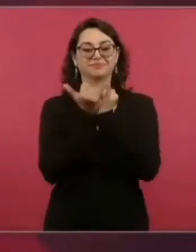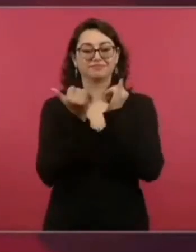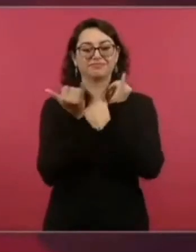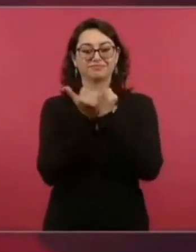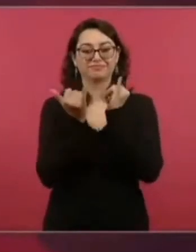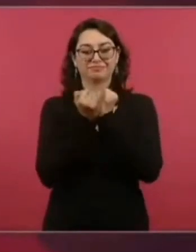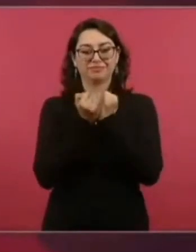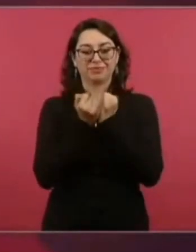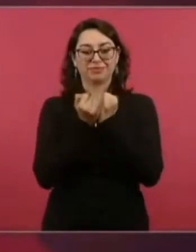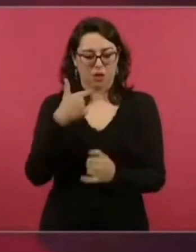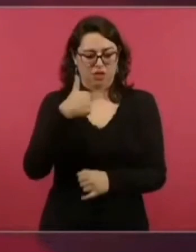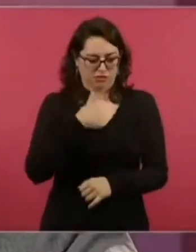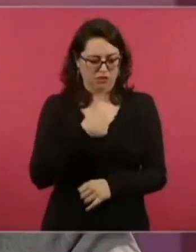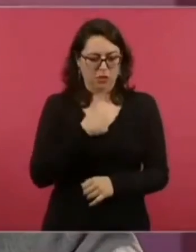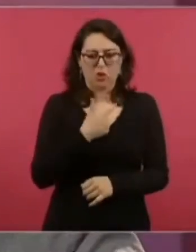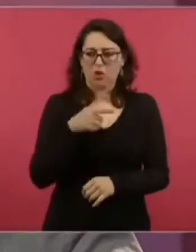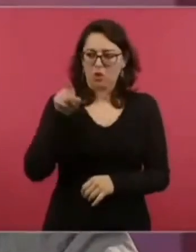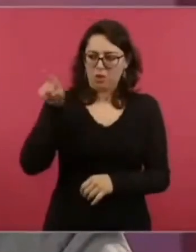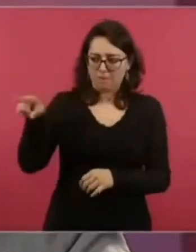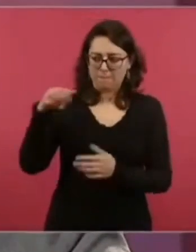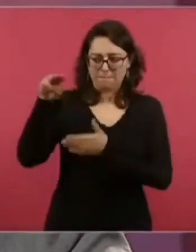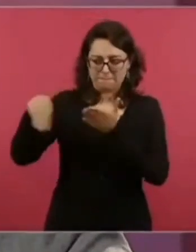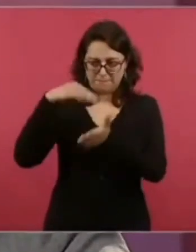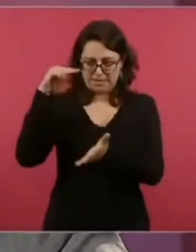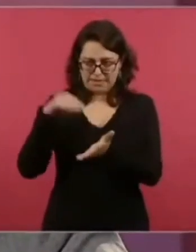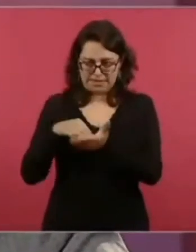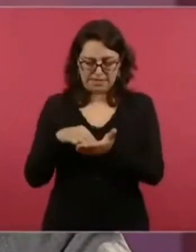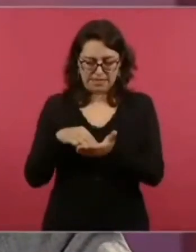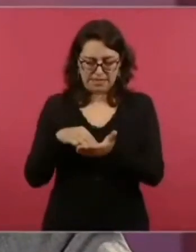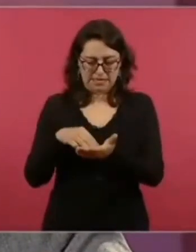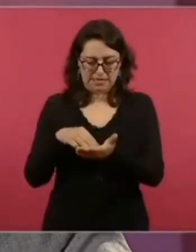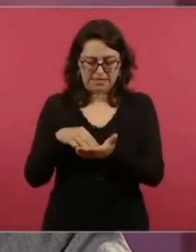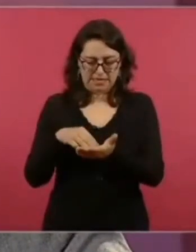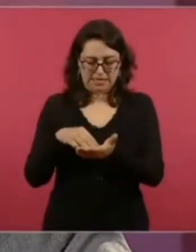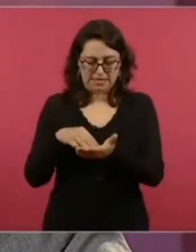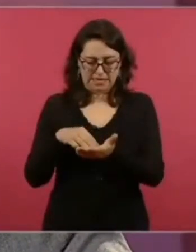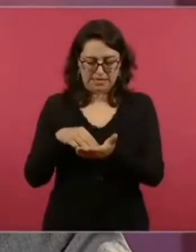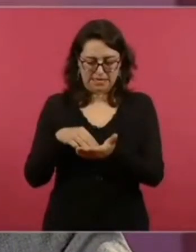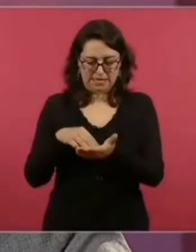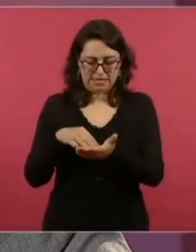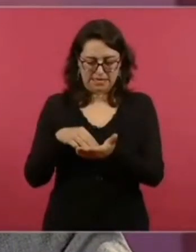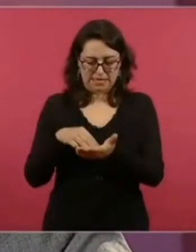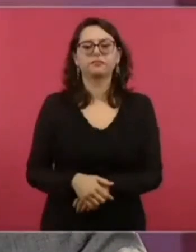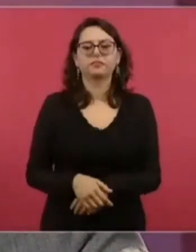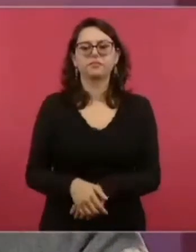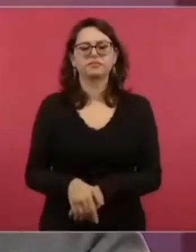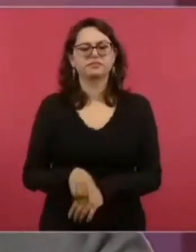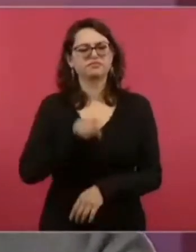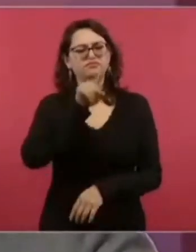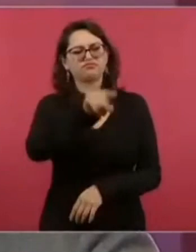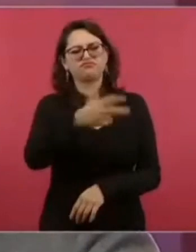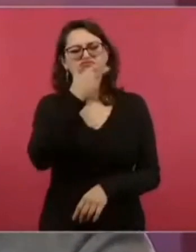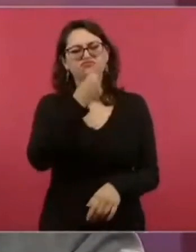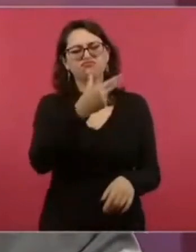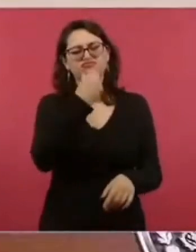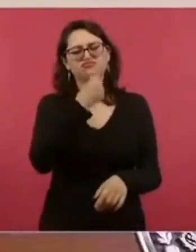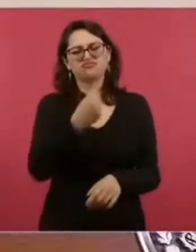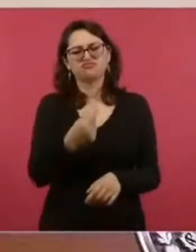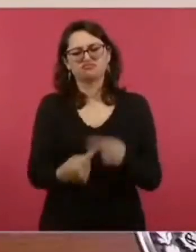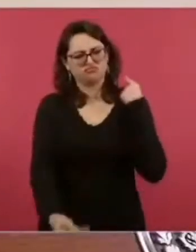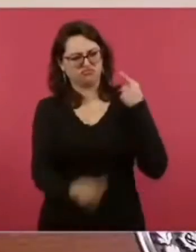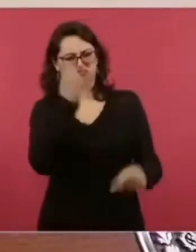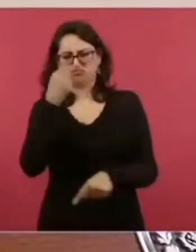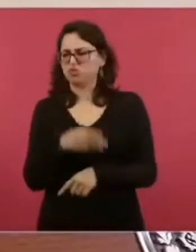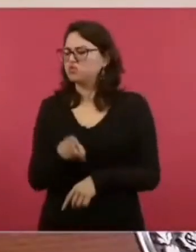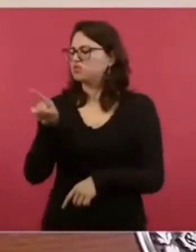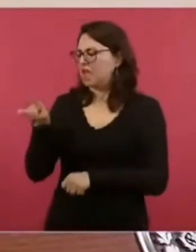de estos pasajeros de igual, así, conservadores de clase media, me increpó y me dijo, oye, ¿por qué se viene